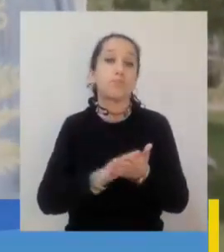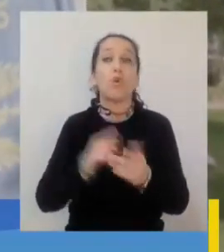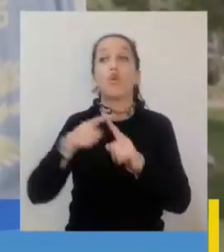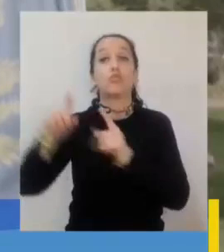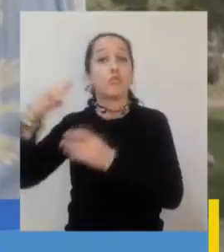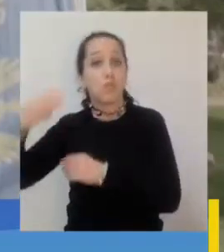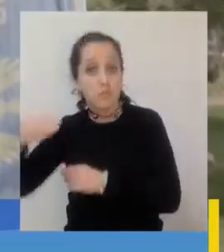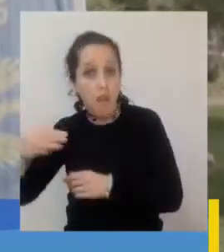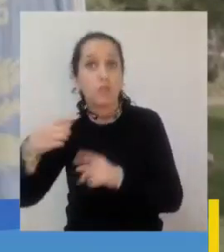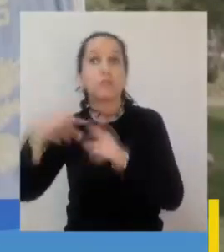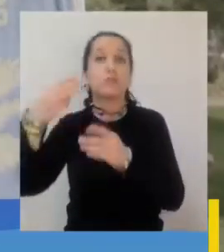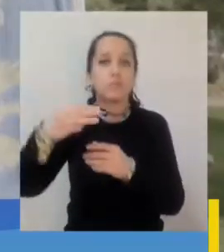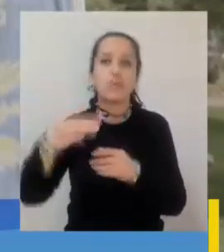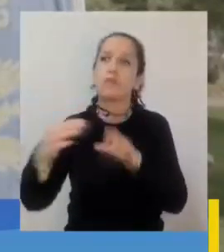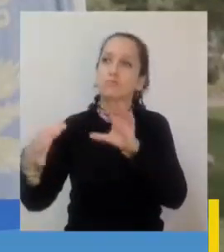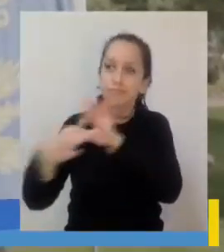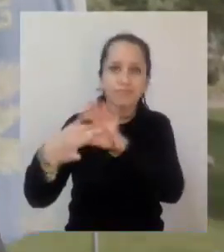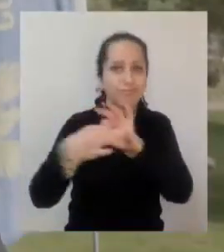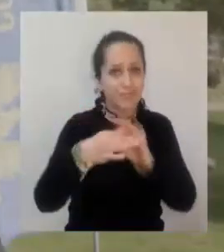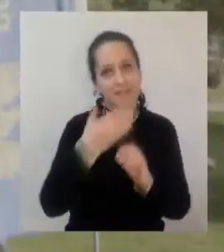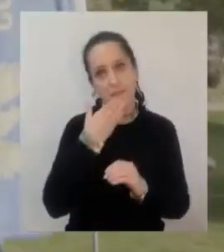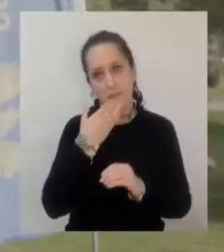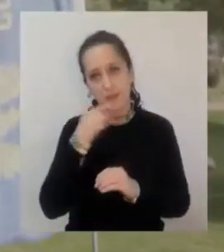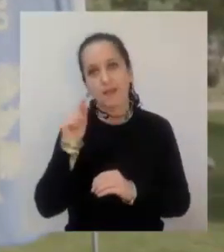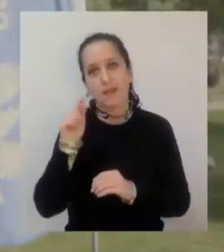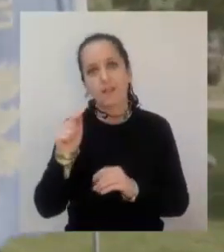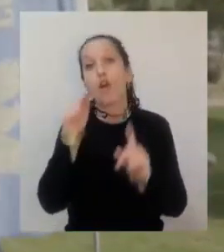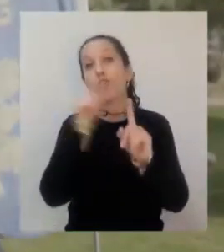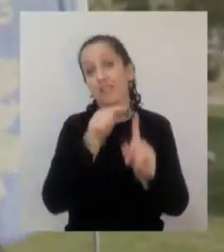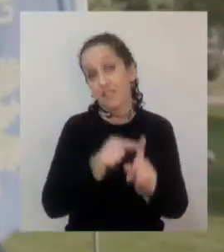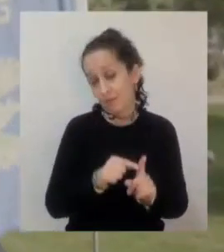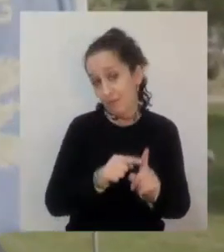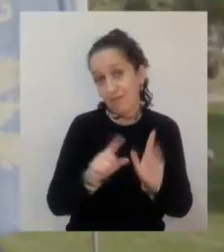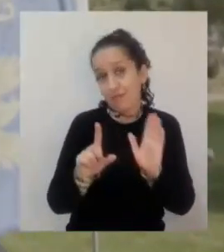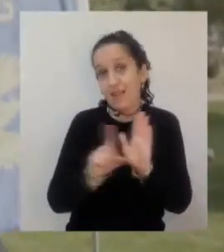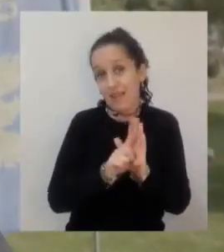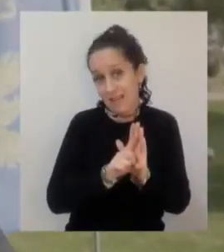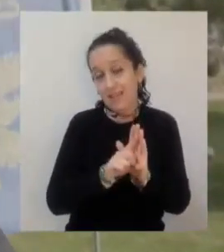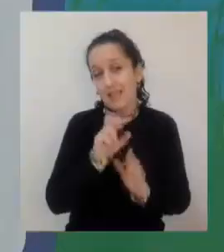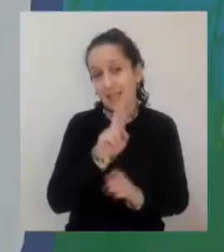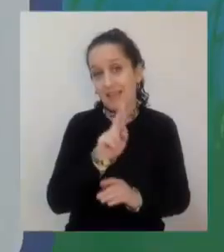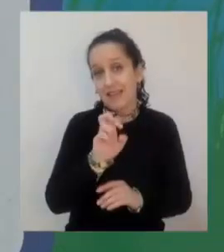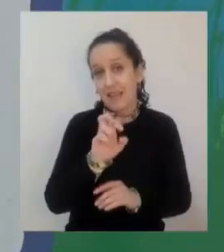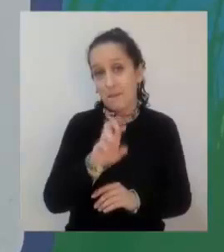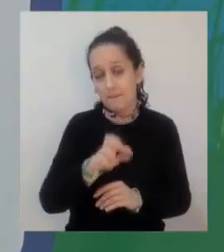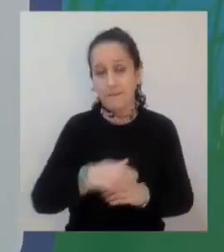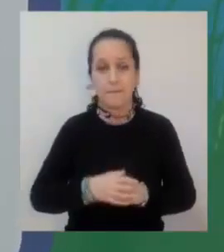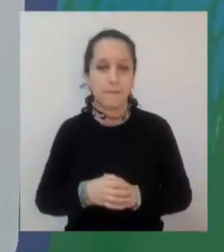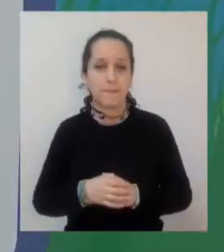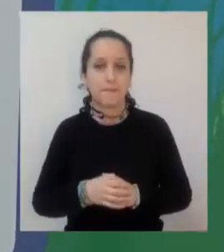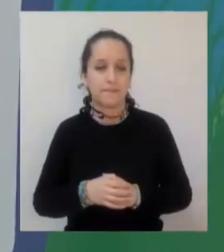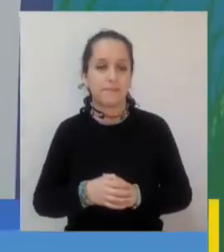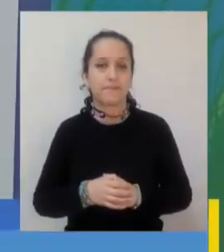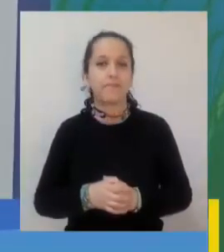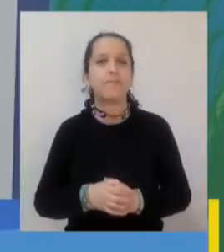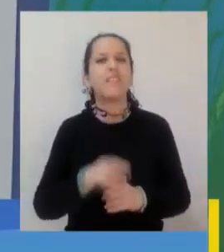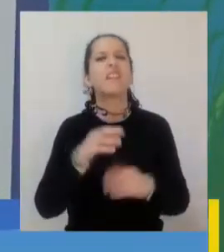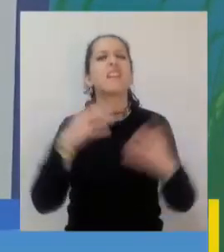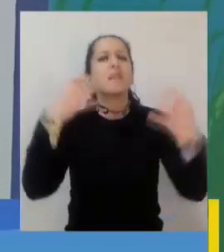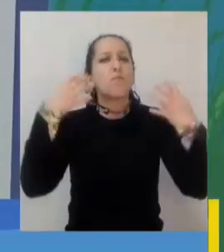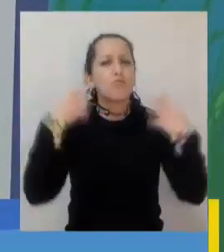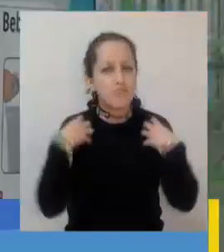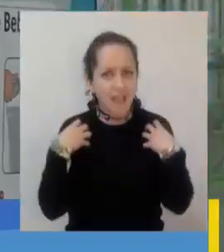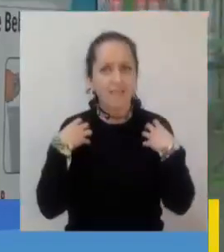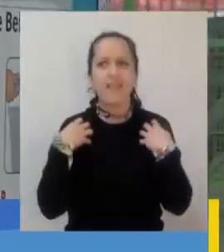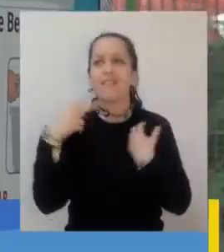municipios adhiriéndose también a las metas que están fijadas en la ley REB. Cabe recordar que la responsabilidad